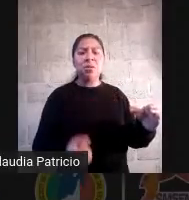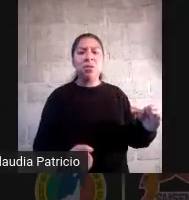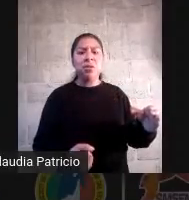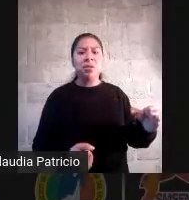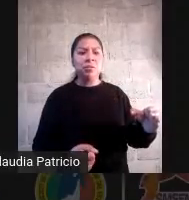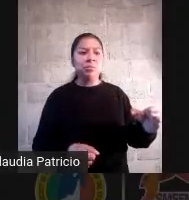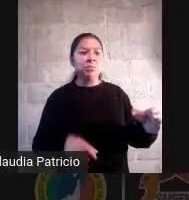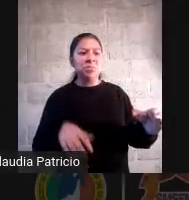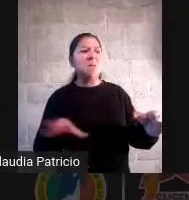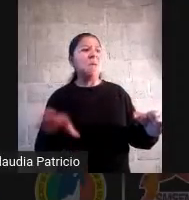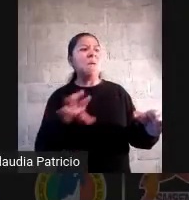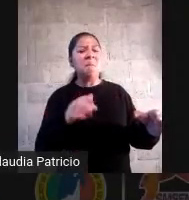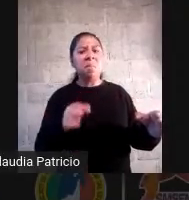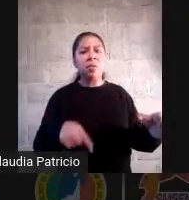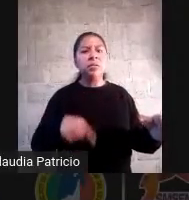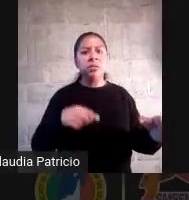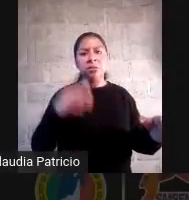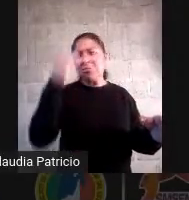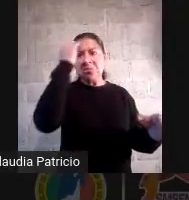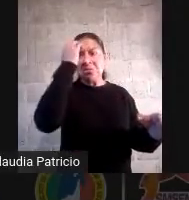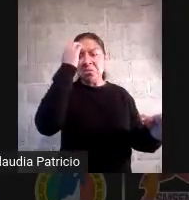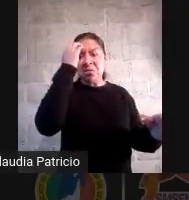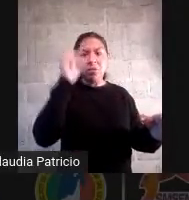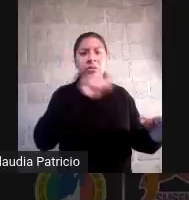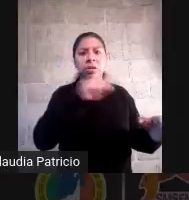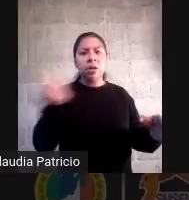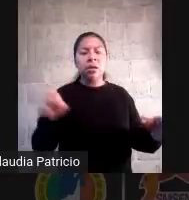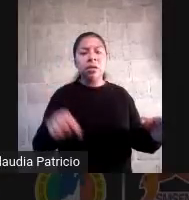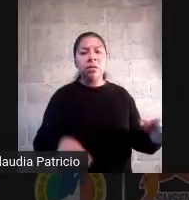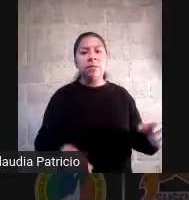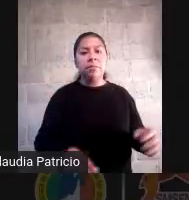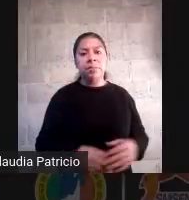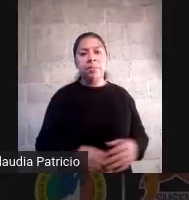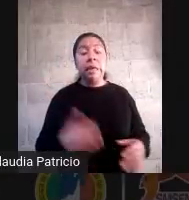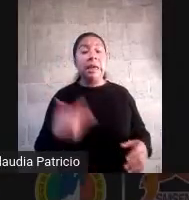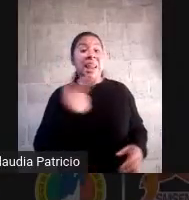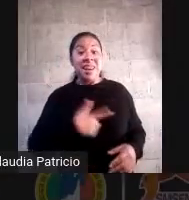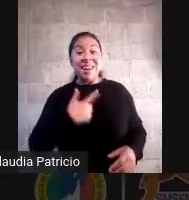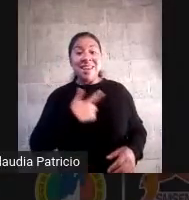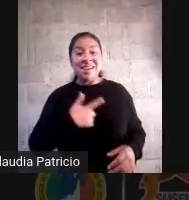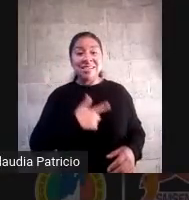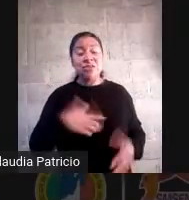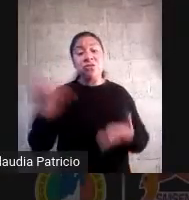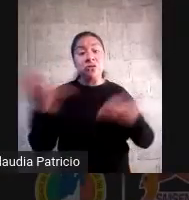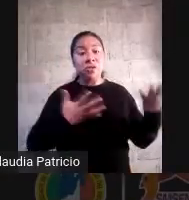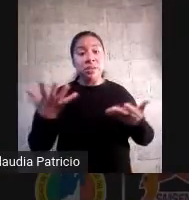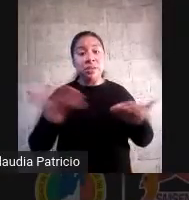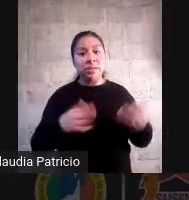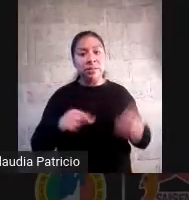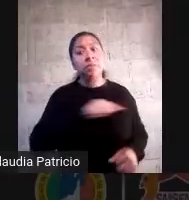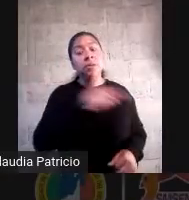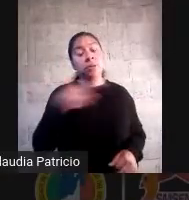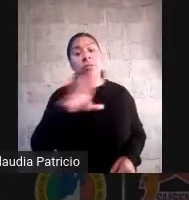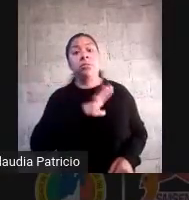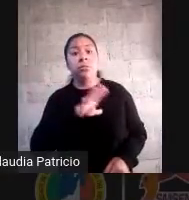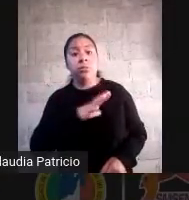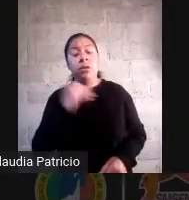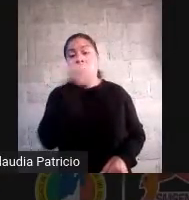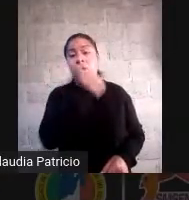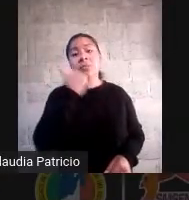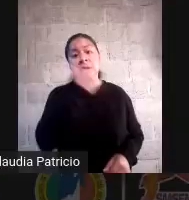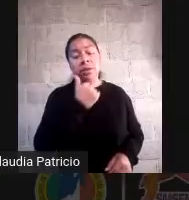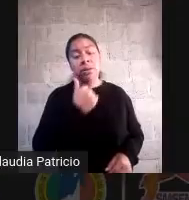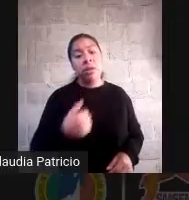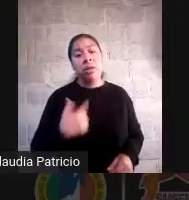cuáles son esos talentos ocultos que ellos tienen porque de que los tienen los tiene cómo hago yo eso